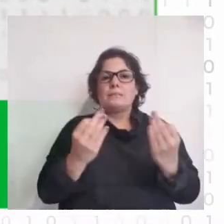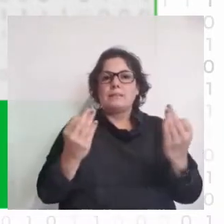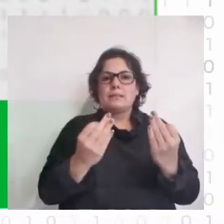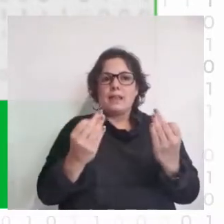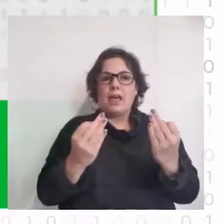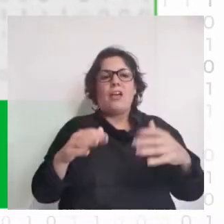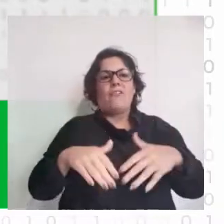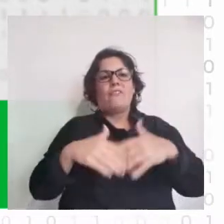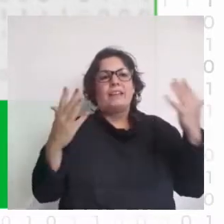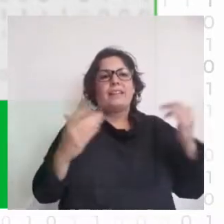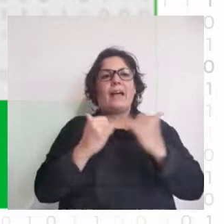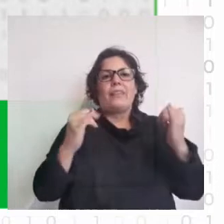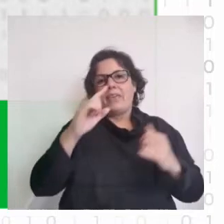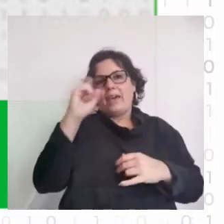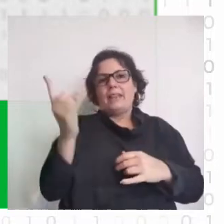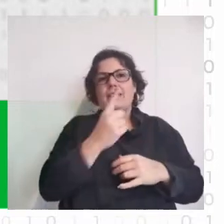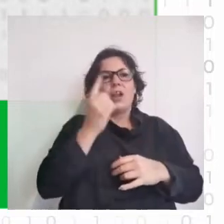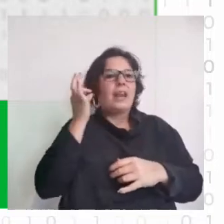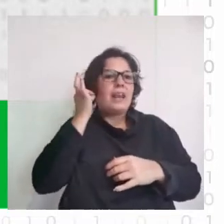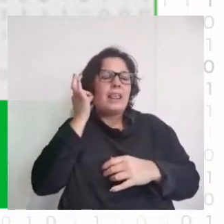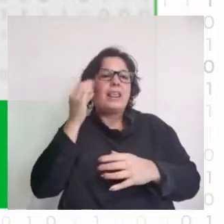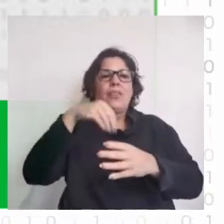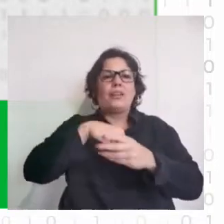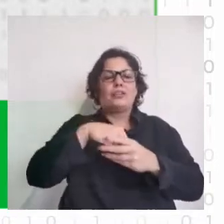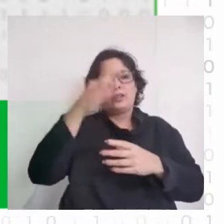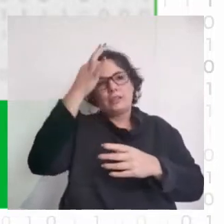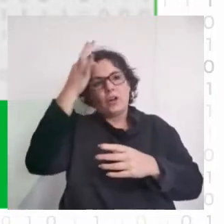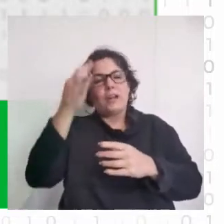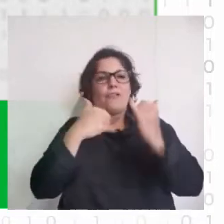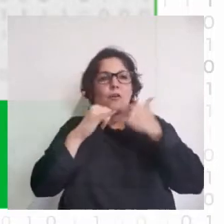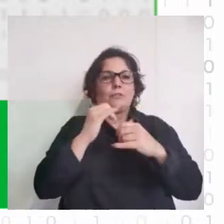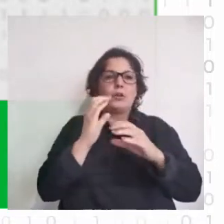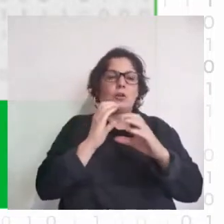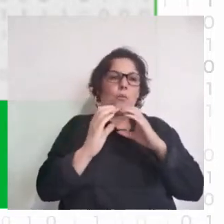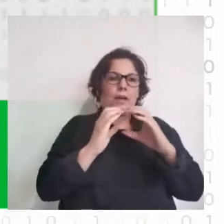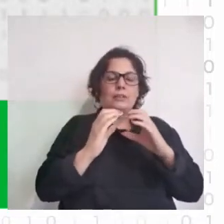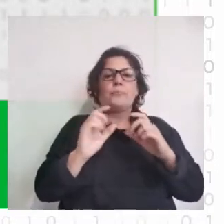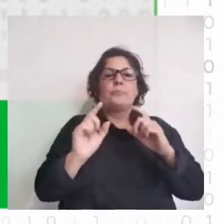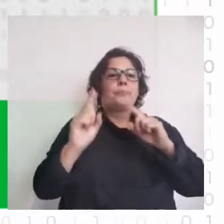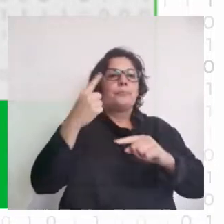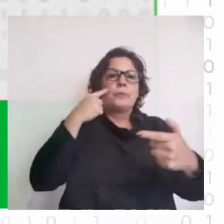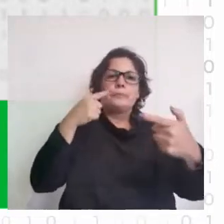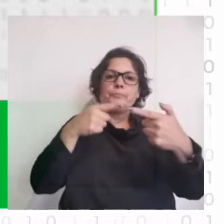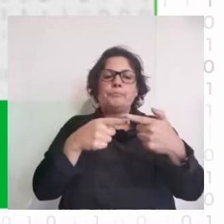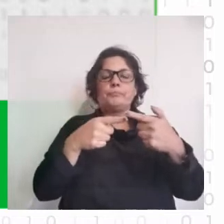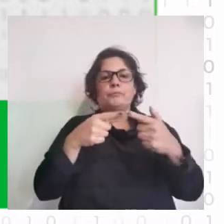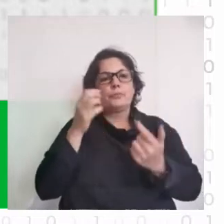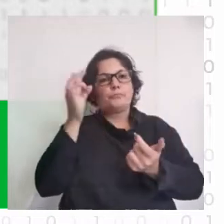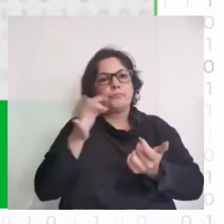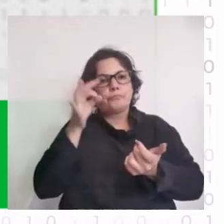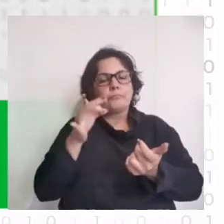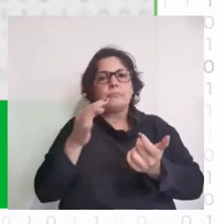celebra el Día Internacional de las Niñas en las TICS. Y les recordamos además que el objetivo principal de esta conferencia es